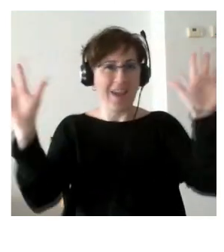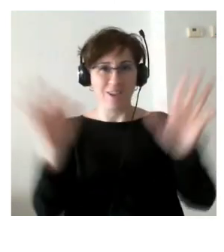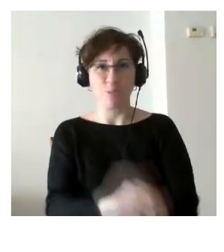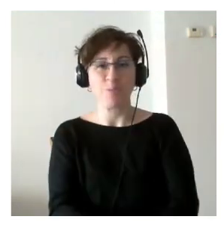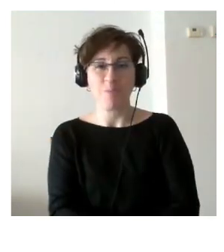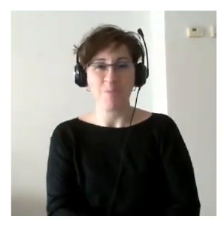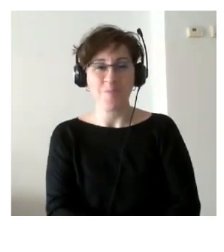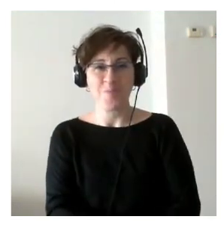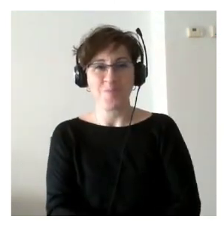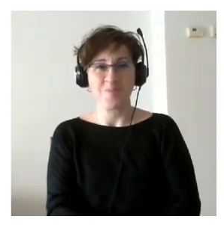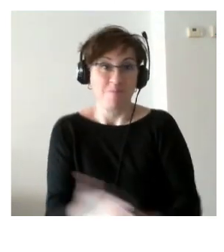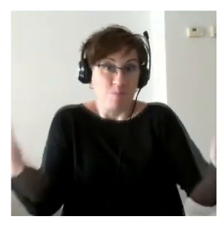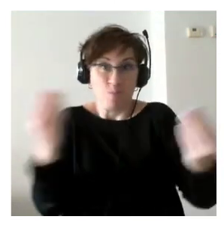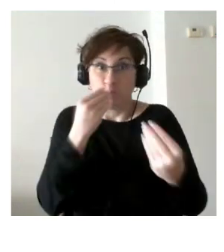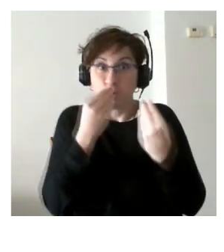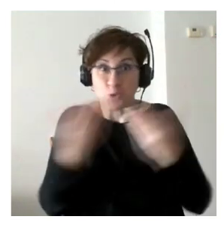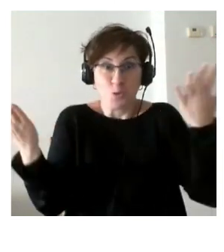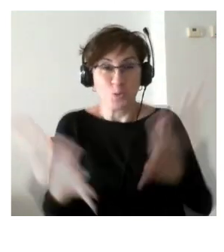pues nada excelente estupendo